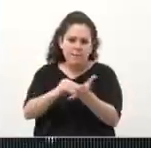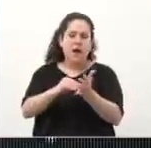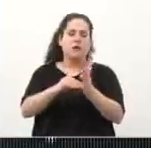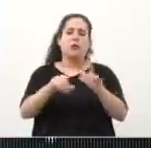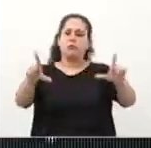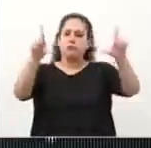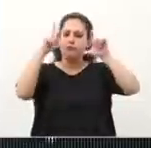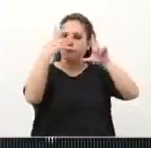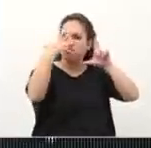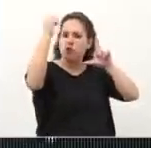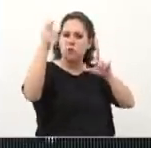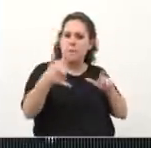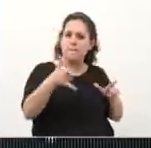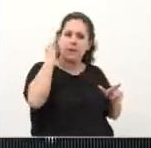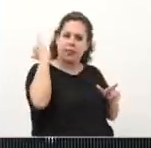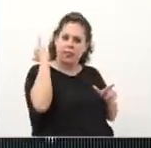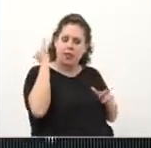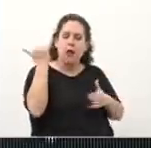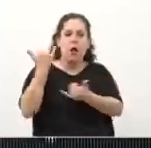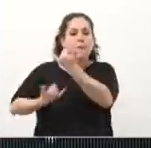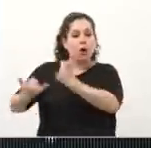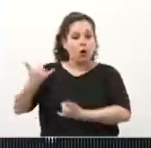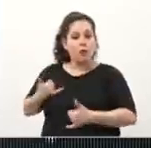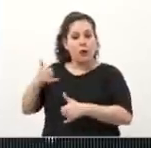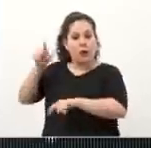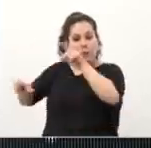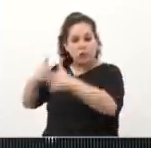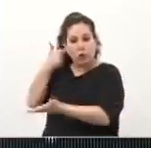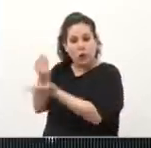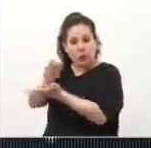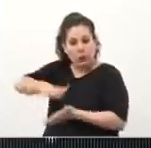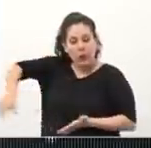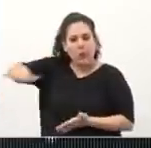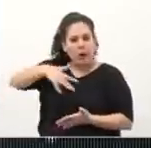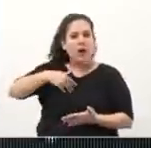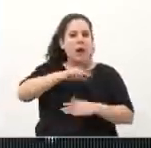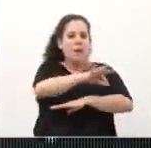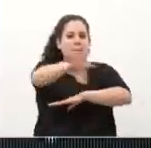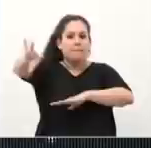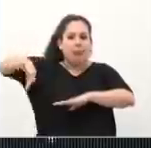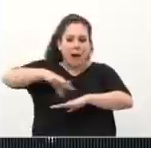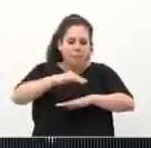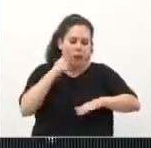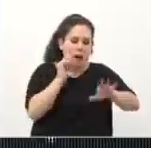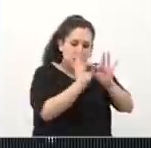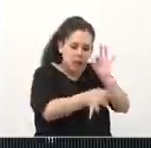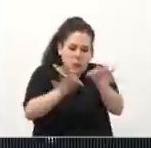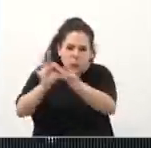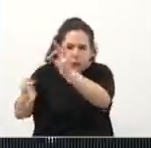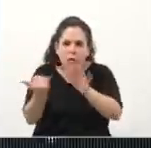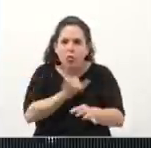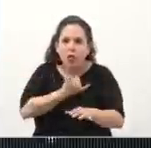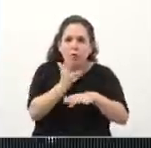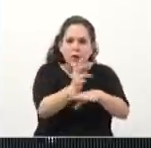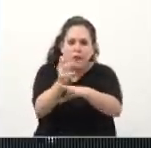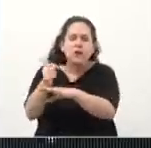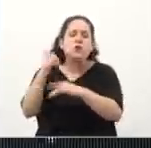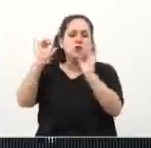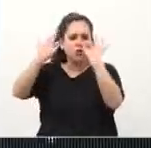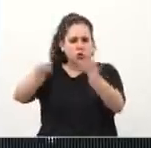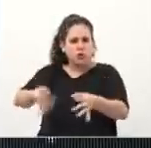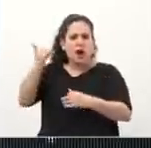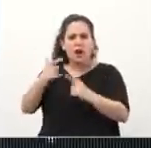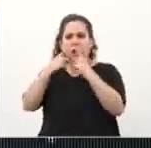facial. Con lo que nos contaron los vecinos, más el mapa del delito, sabemos en cada una de las esquinas que tenemos que ponerlas. Sé que tenemos muchos reclamos en